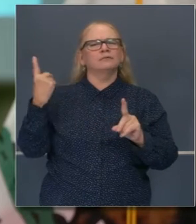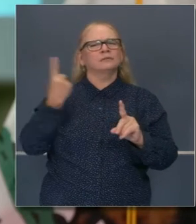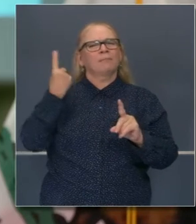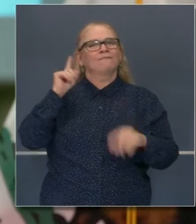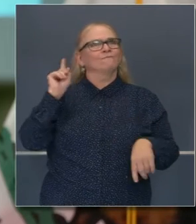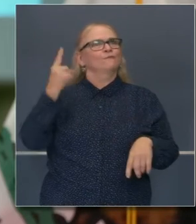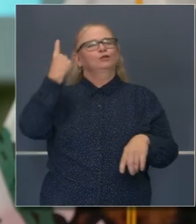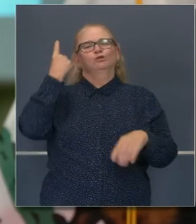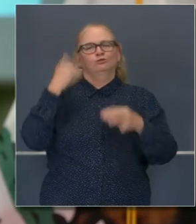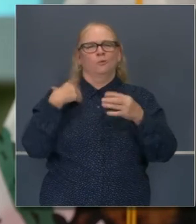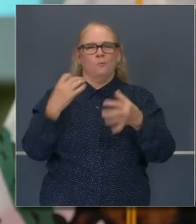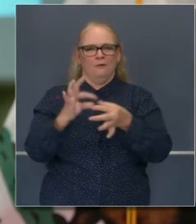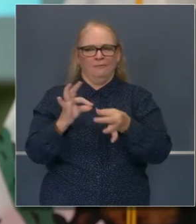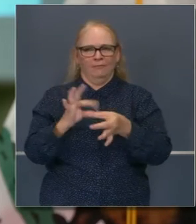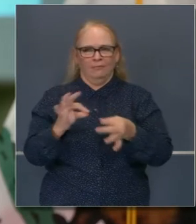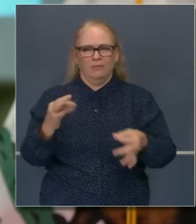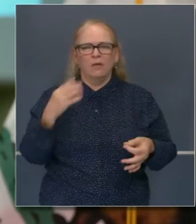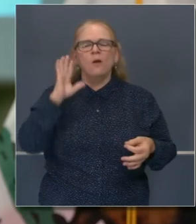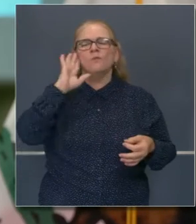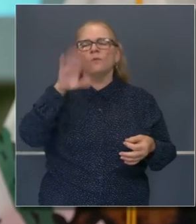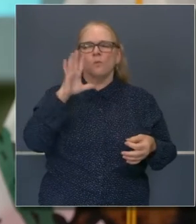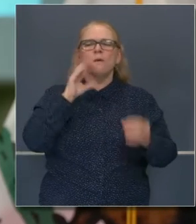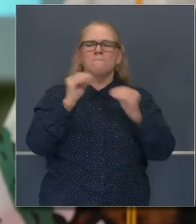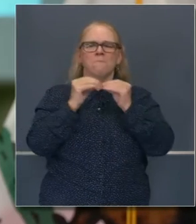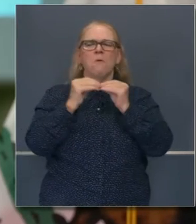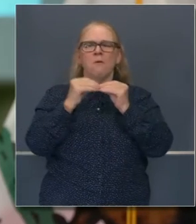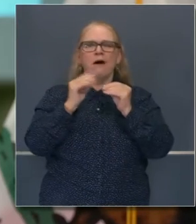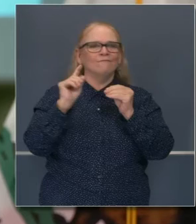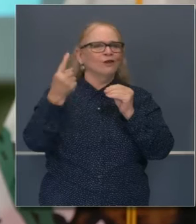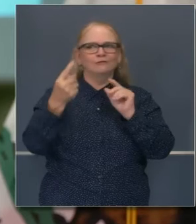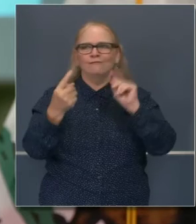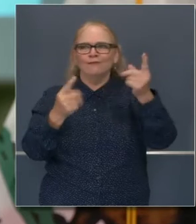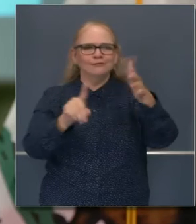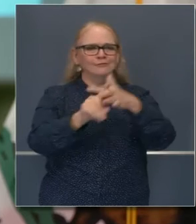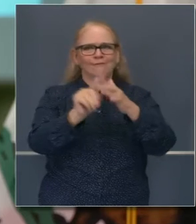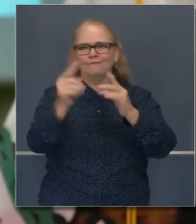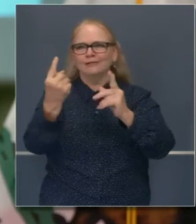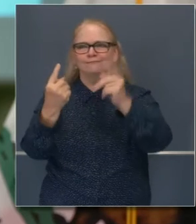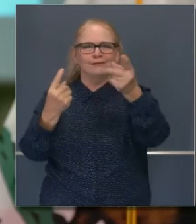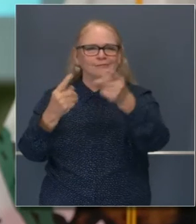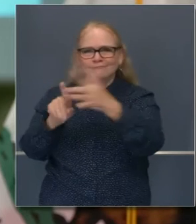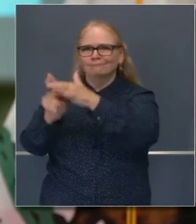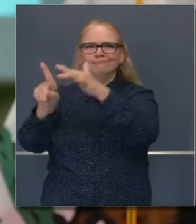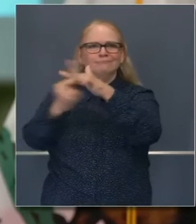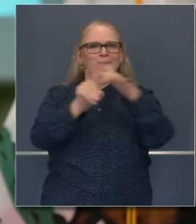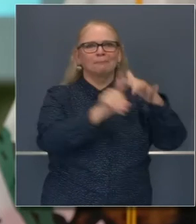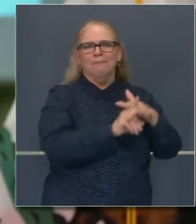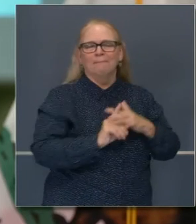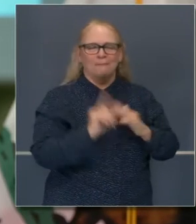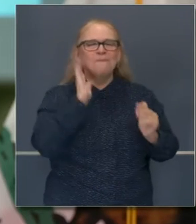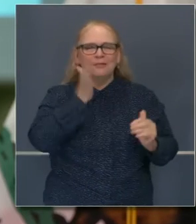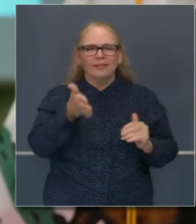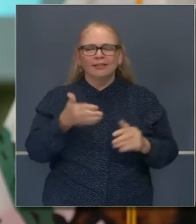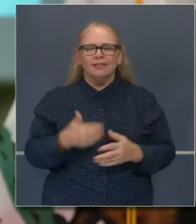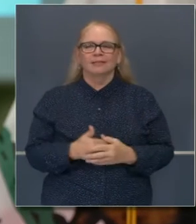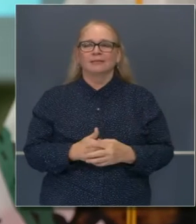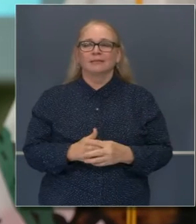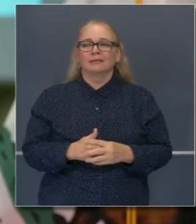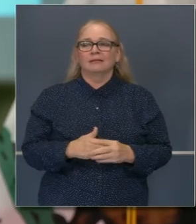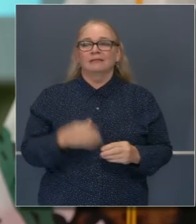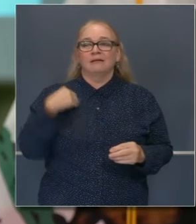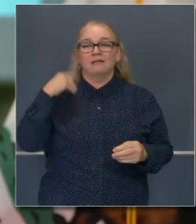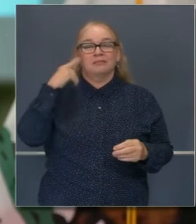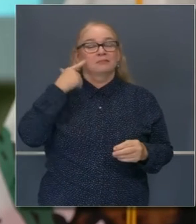Ha habido muchos primeros y habrá en el futuro muchos primeros. Hay una responsabilidad que conlleva el ser